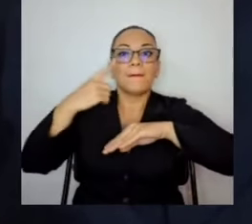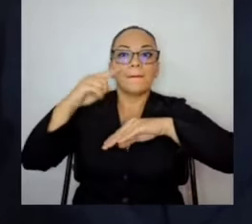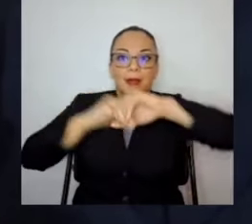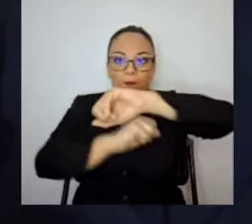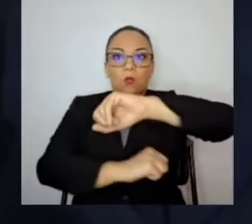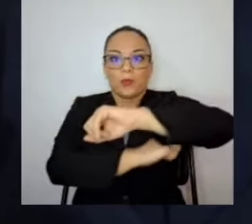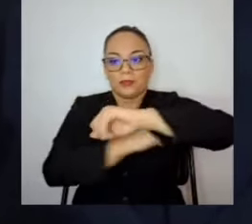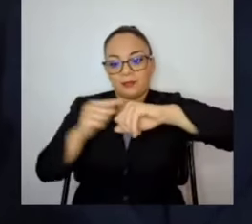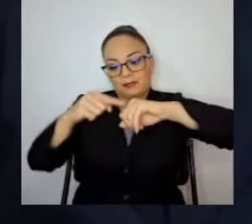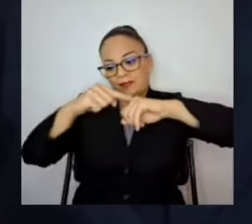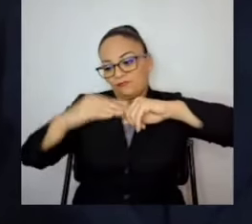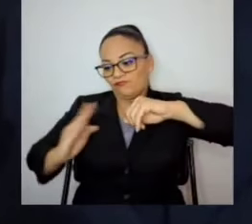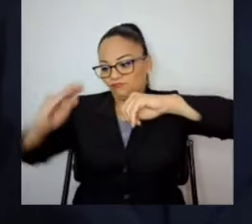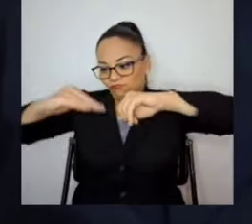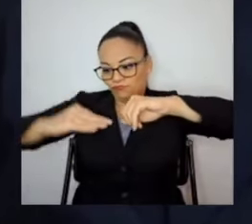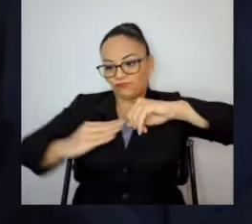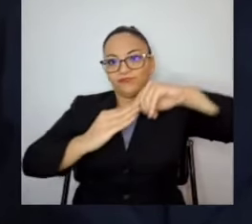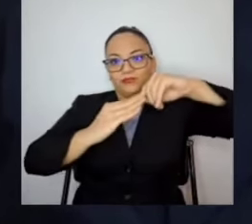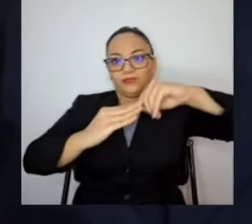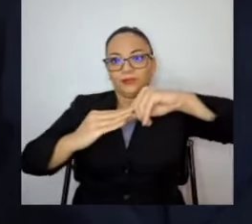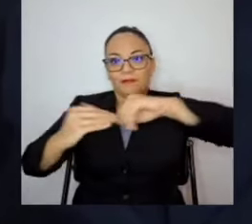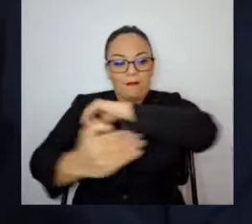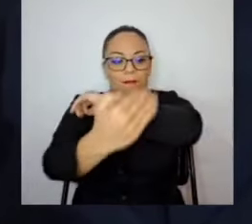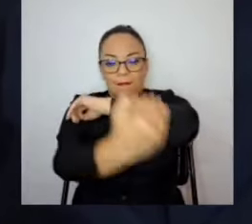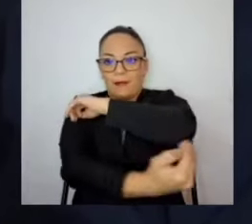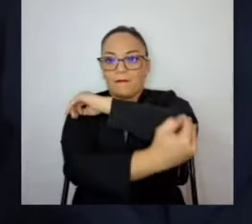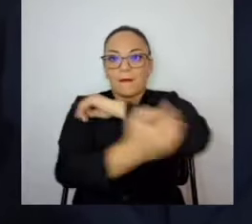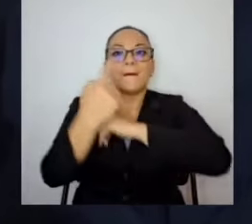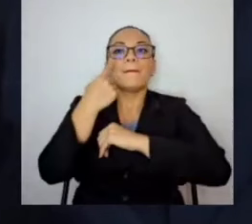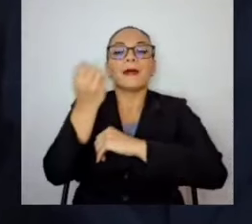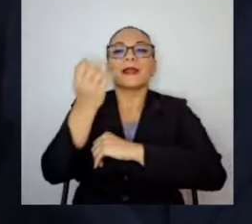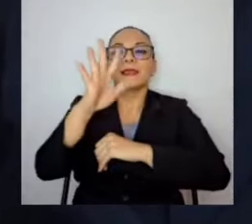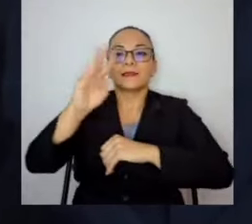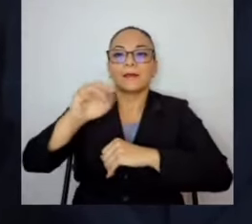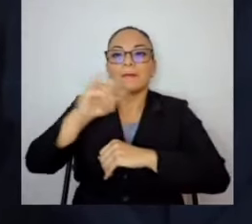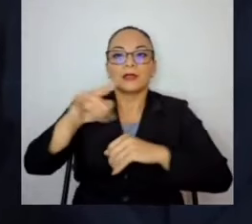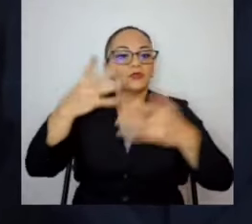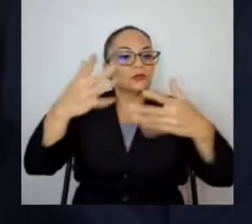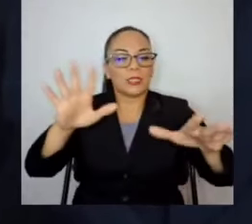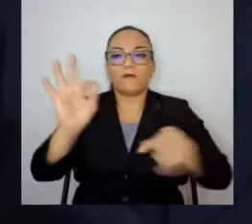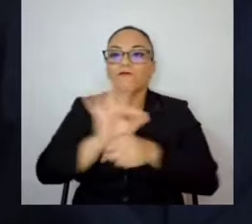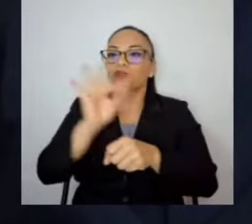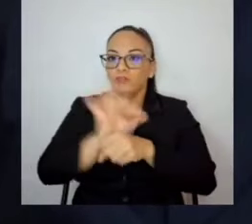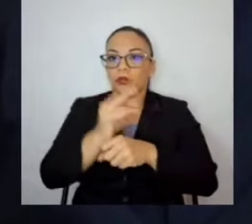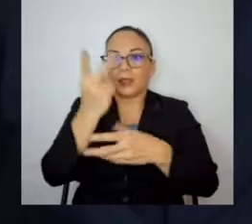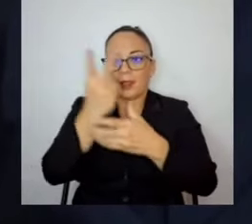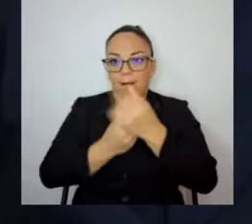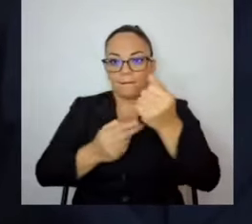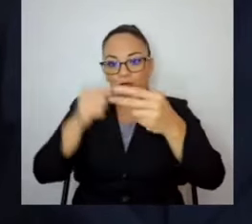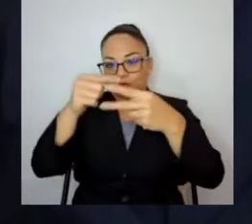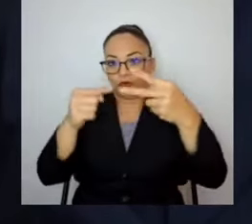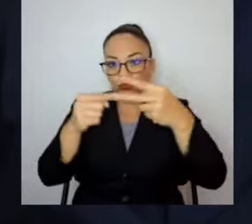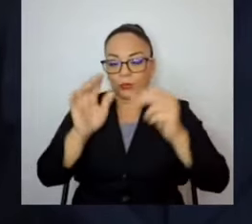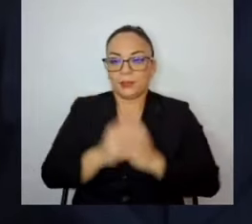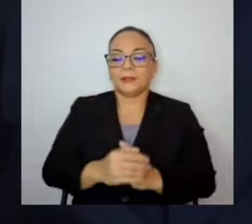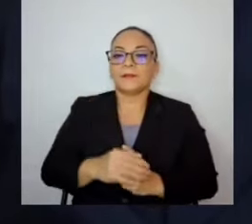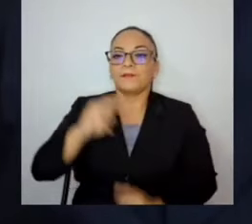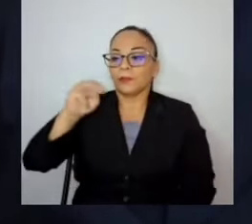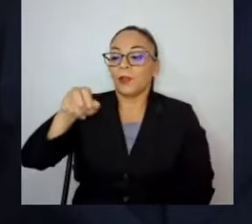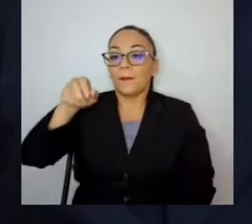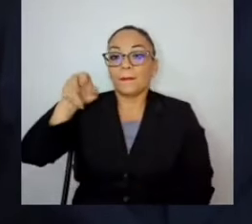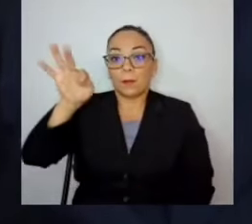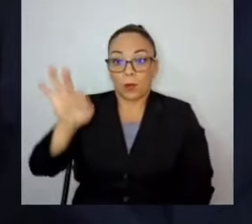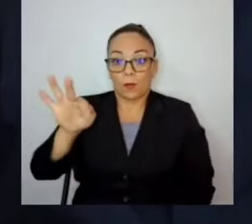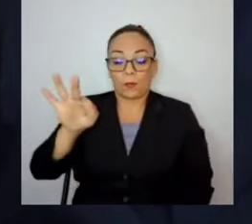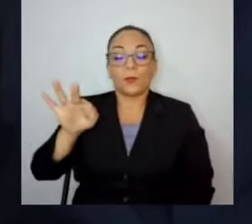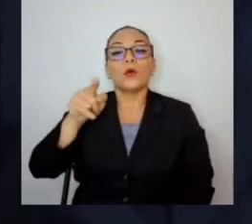efectivamente el 15 de marzo estén en funcionamiento pleno. El MOP, en coordinación con